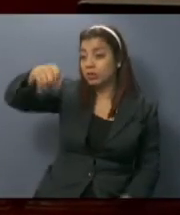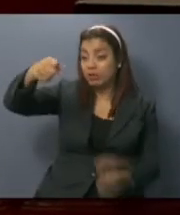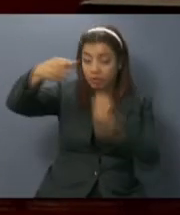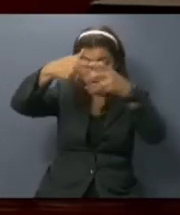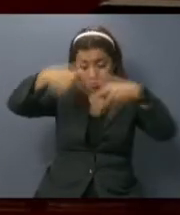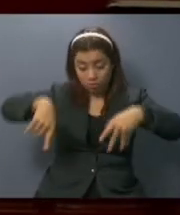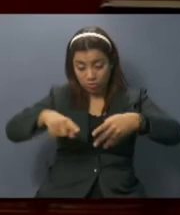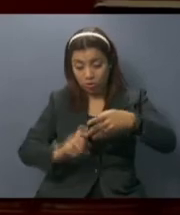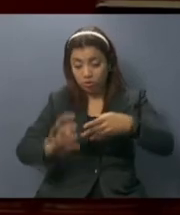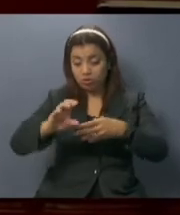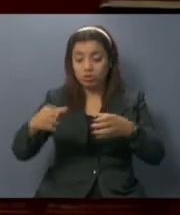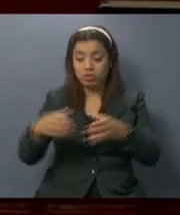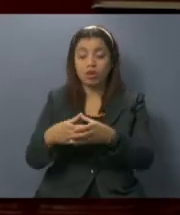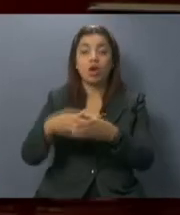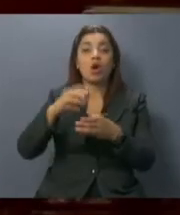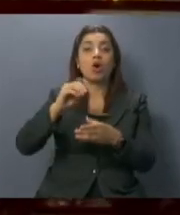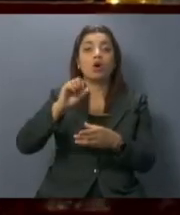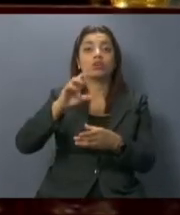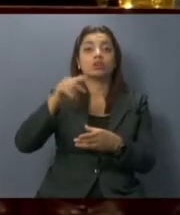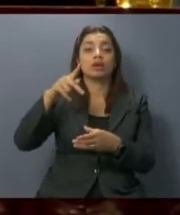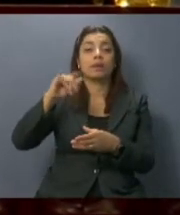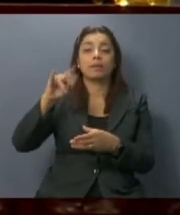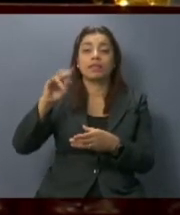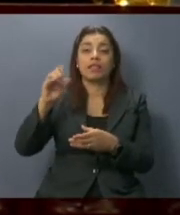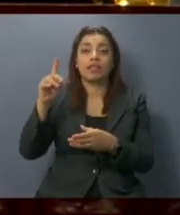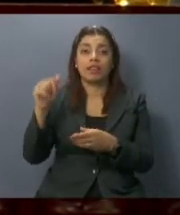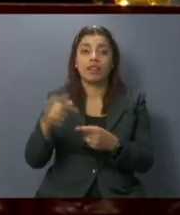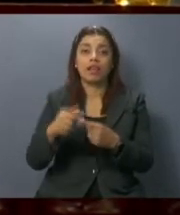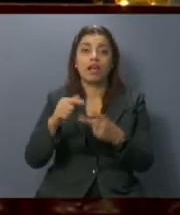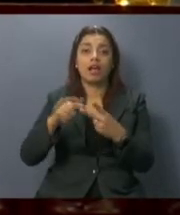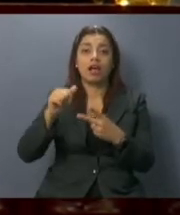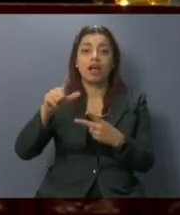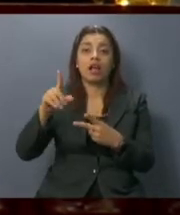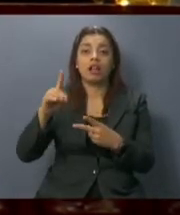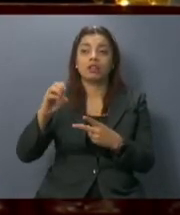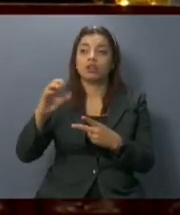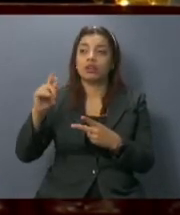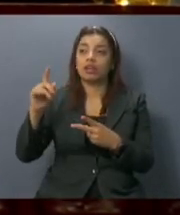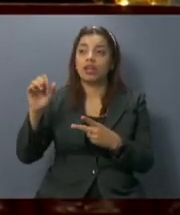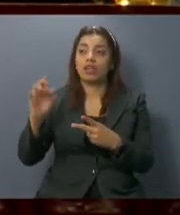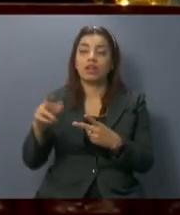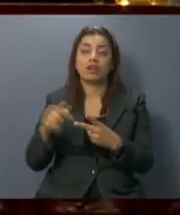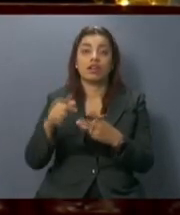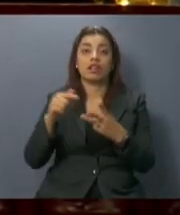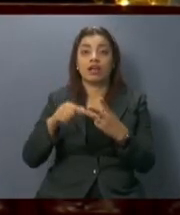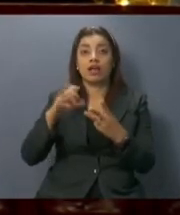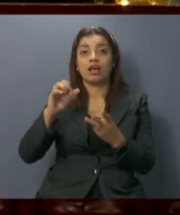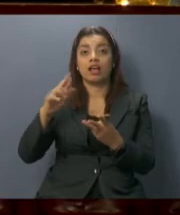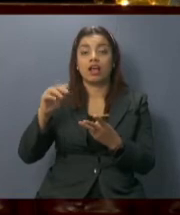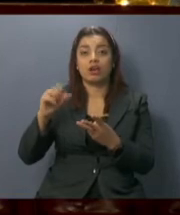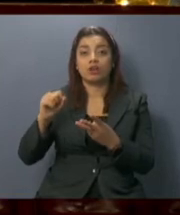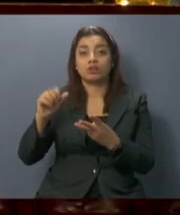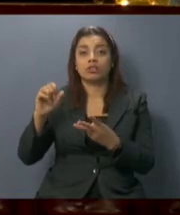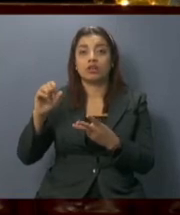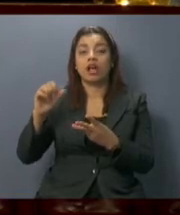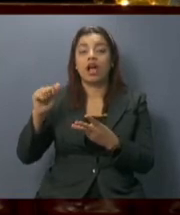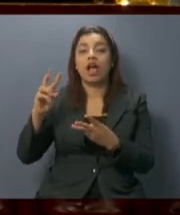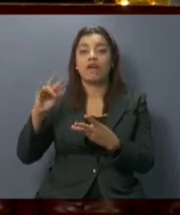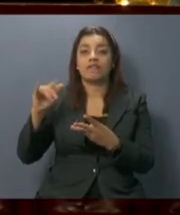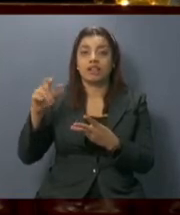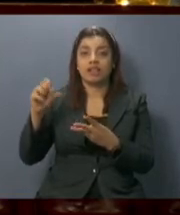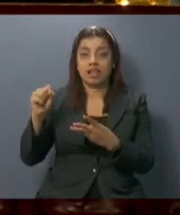Óscar Armando Pineda Navas, Aldo Enrique Cader Camilot, Carlos Sergio